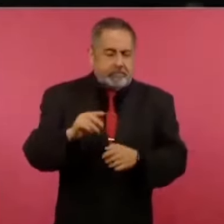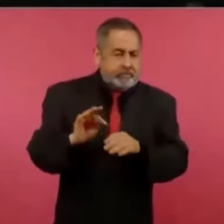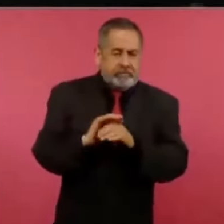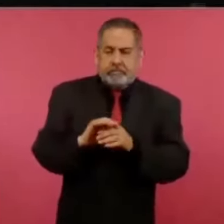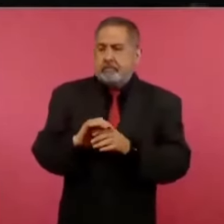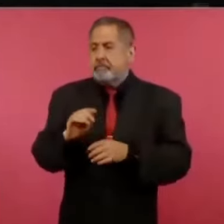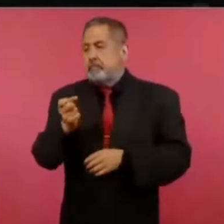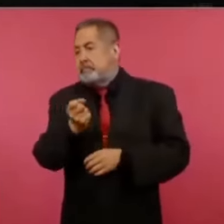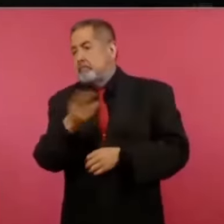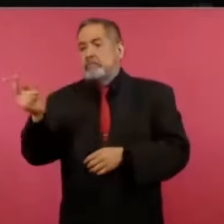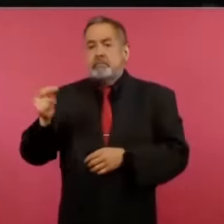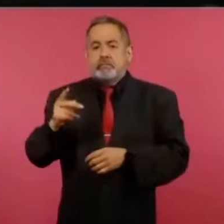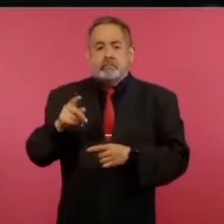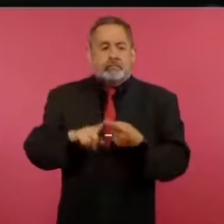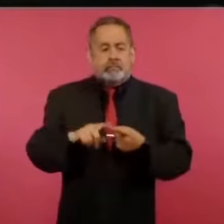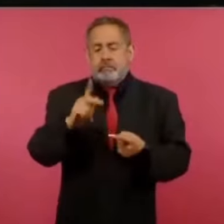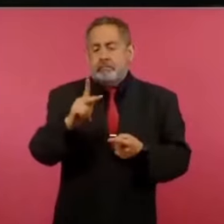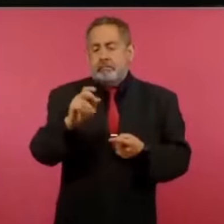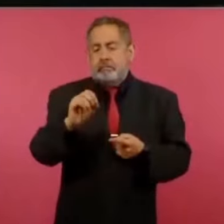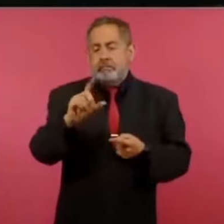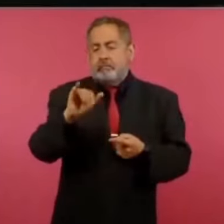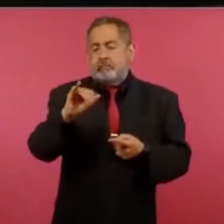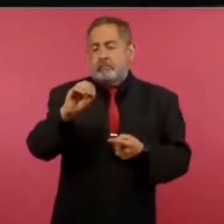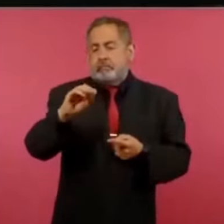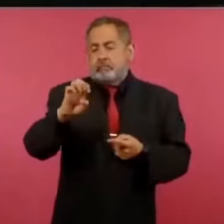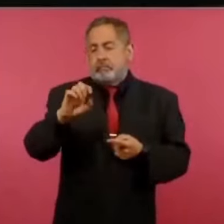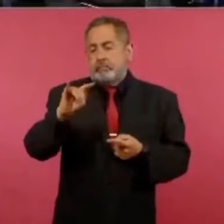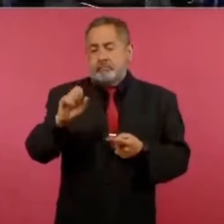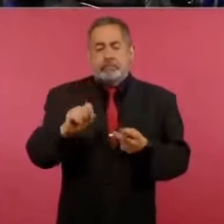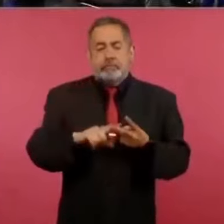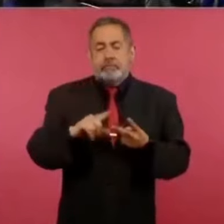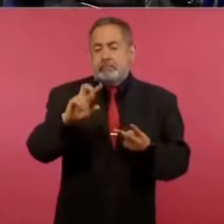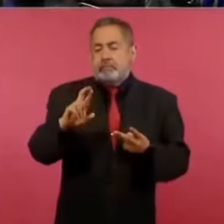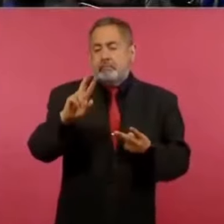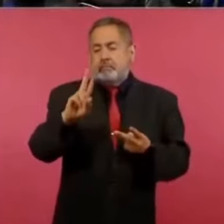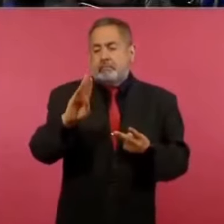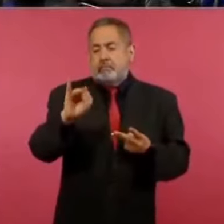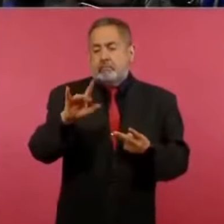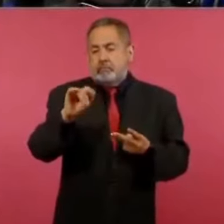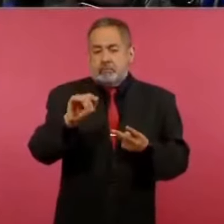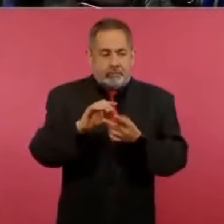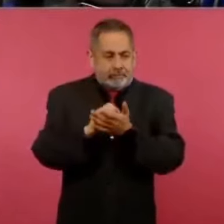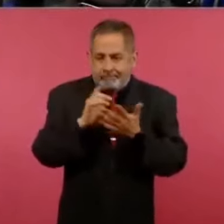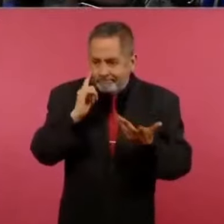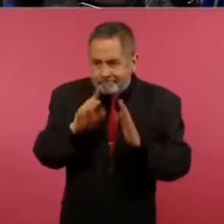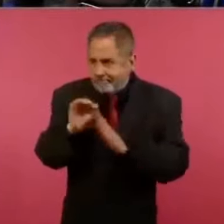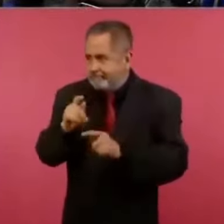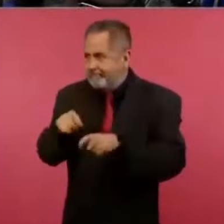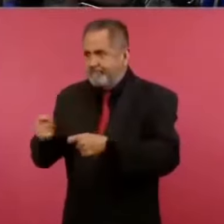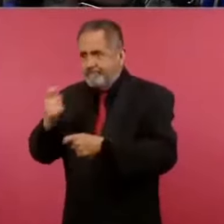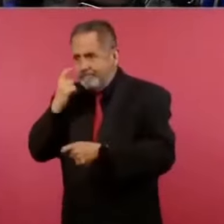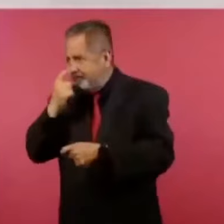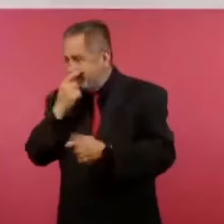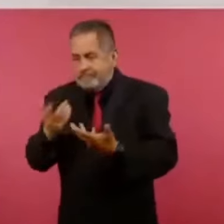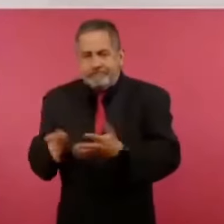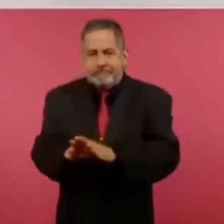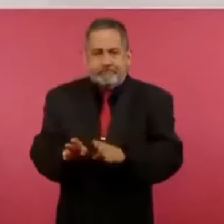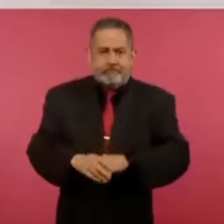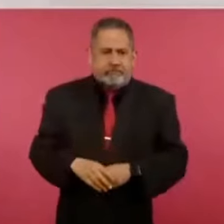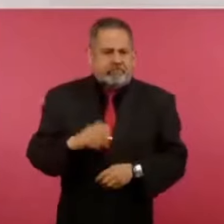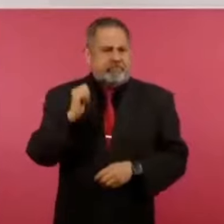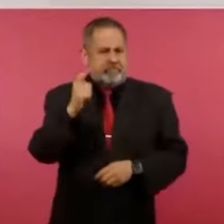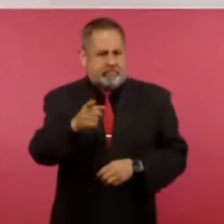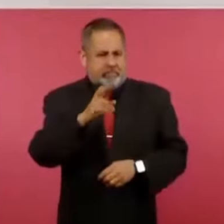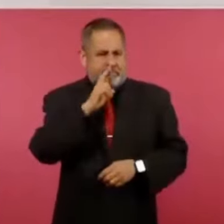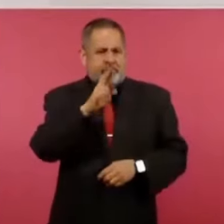de poliomielitis y rubiola. Preguntarle en este sentido si le han dado algún reporte de seguimiento